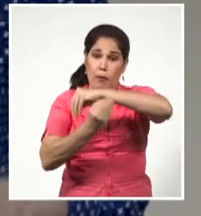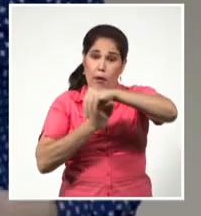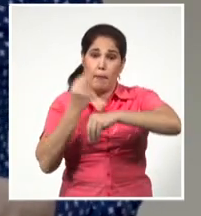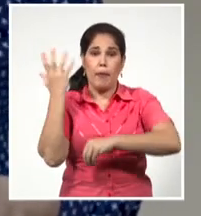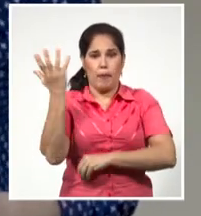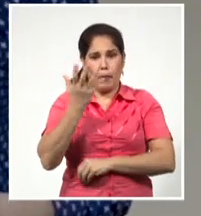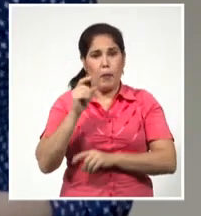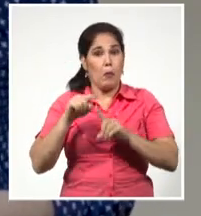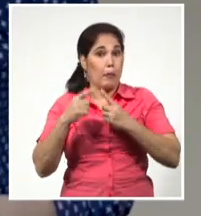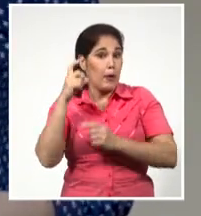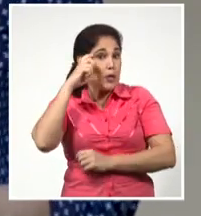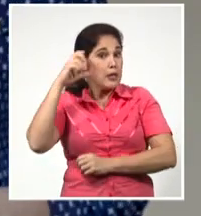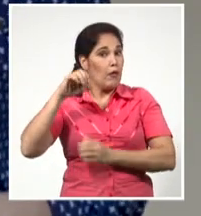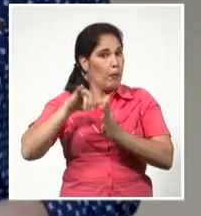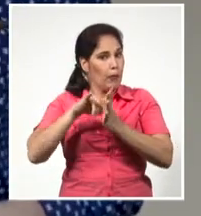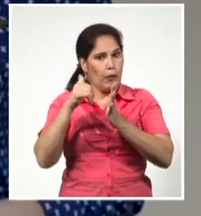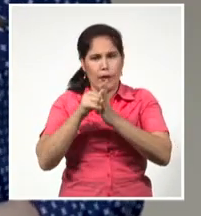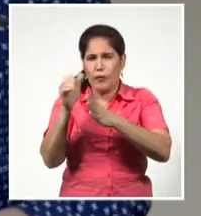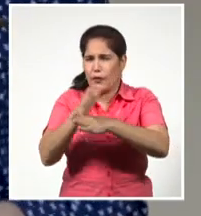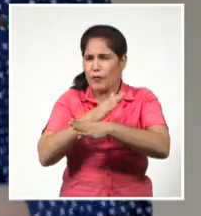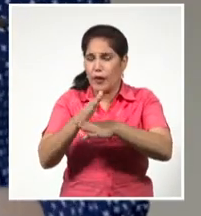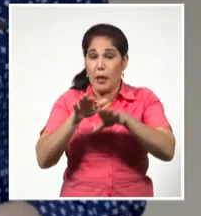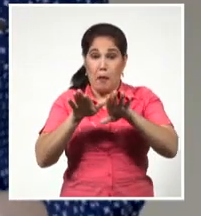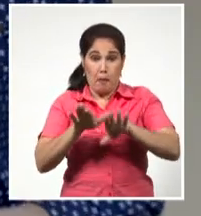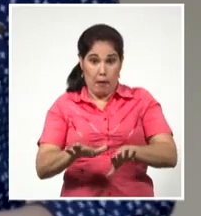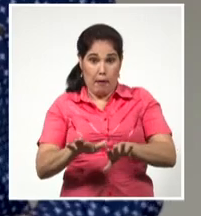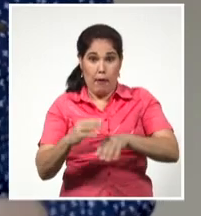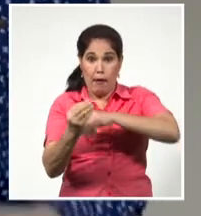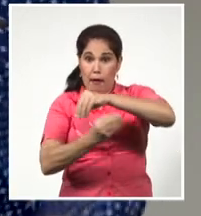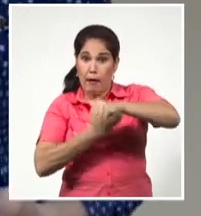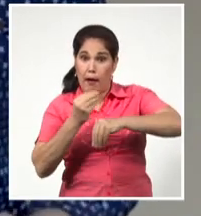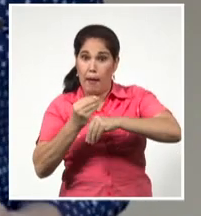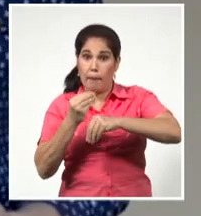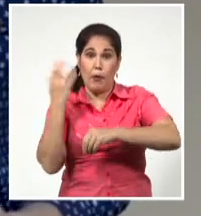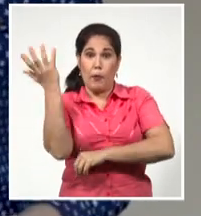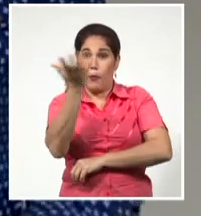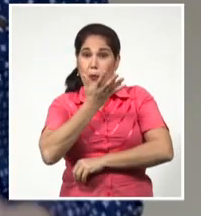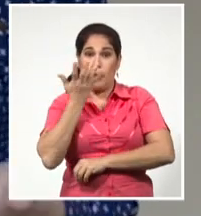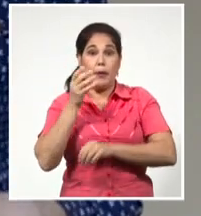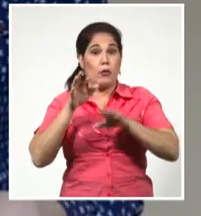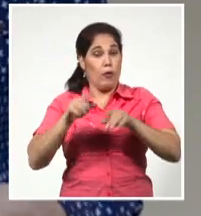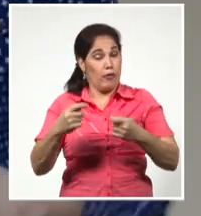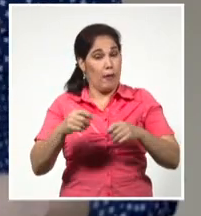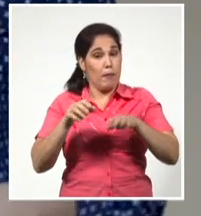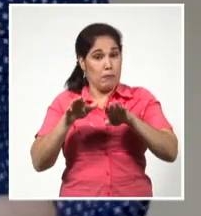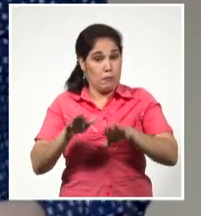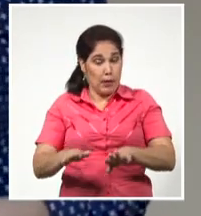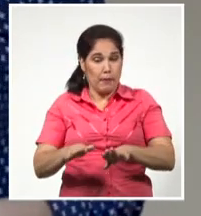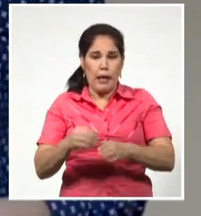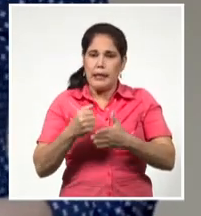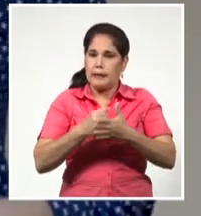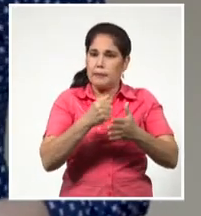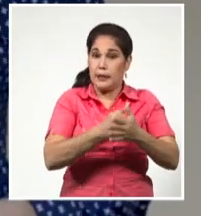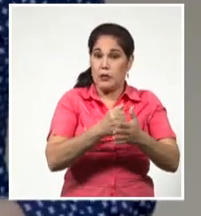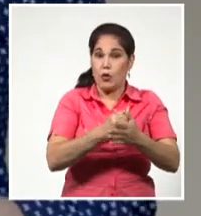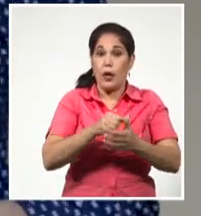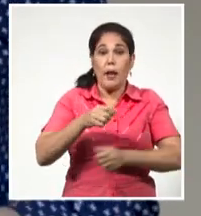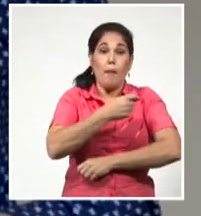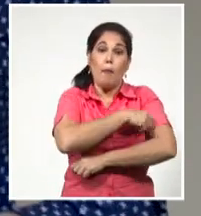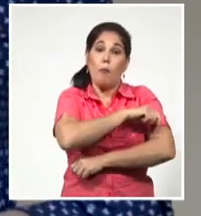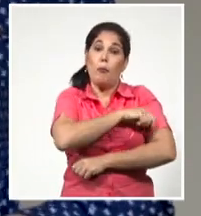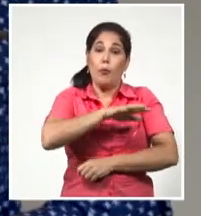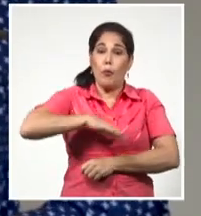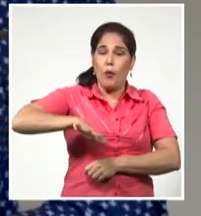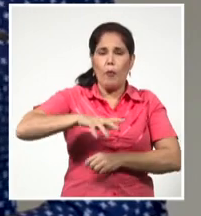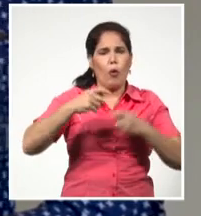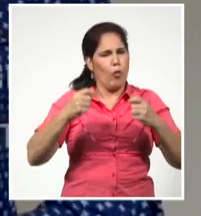ciencia ejecuta proyectos para mitigar los efectos de un fenómeno tan complejo, las presiones sociales inciden en las